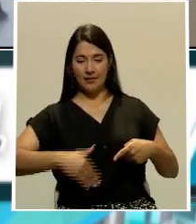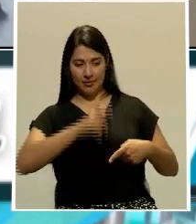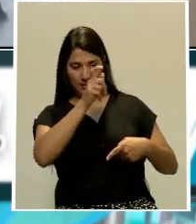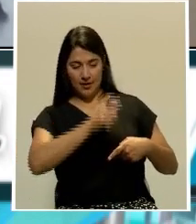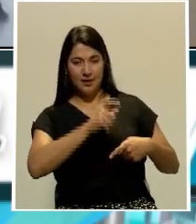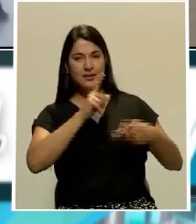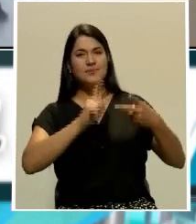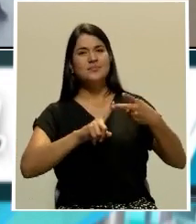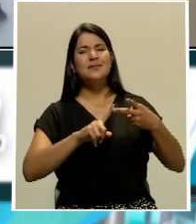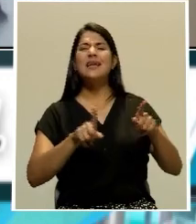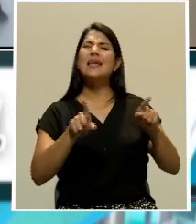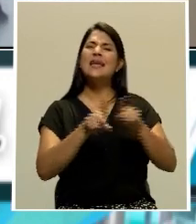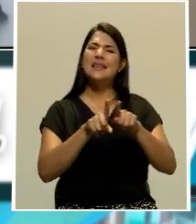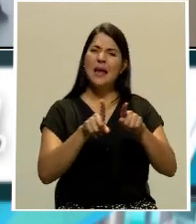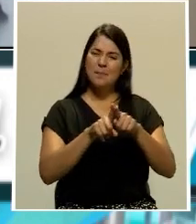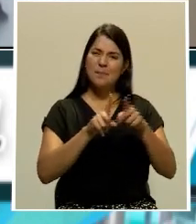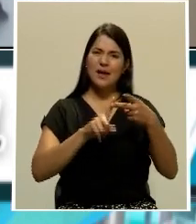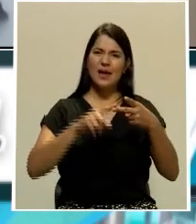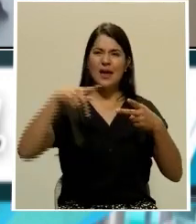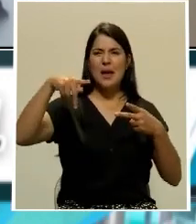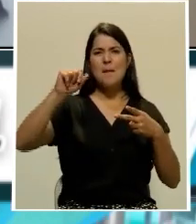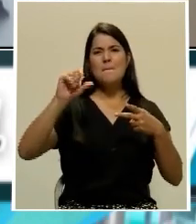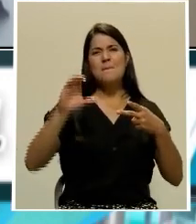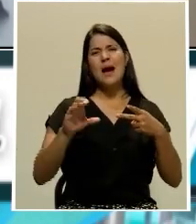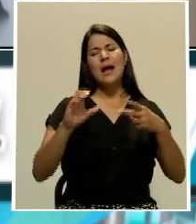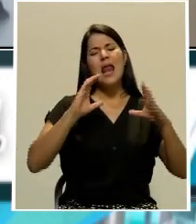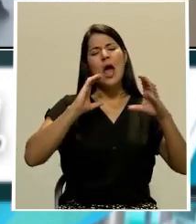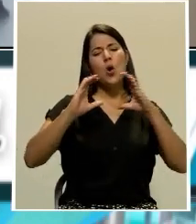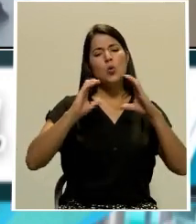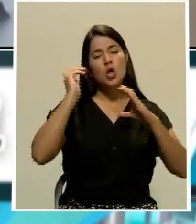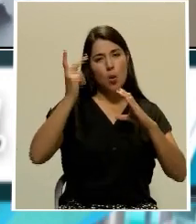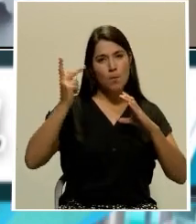del PAC, la comunicación política de sus actos.